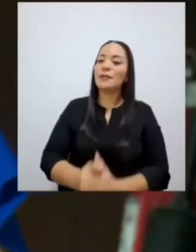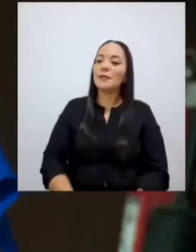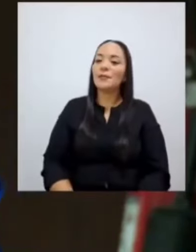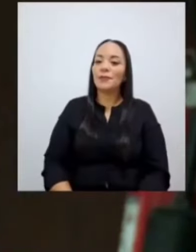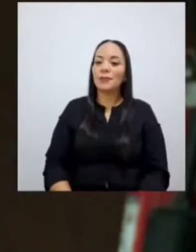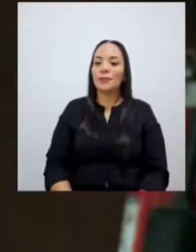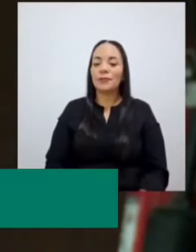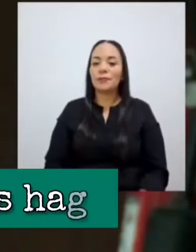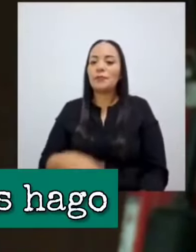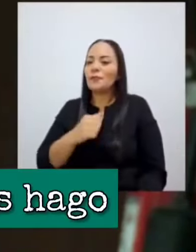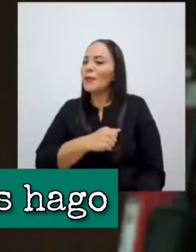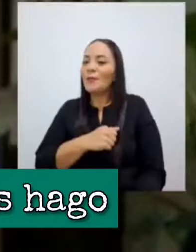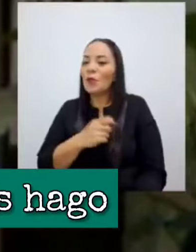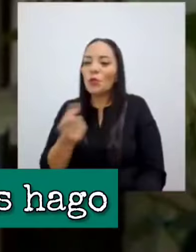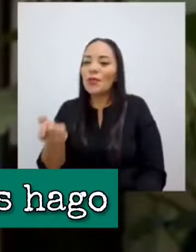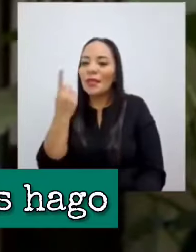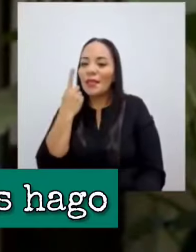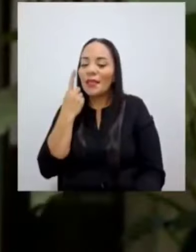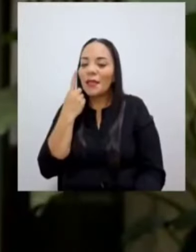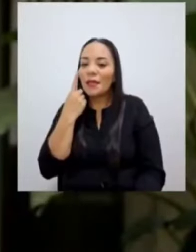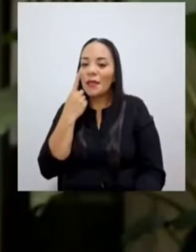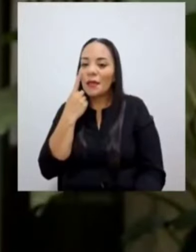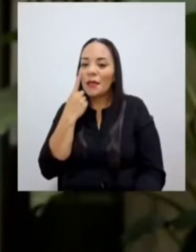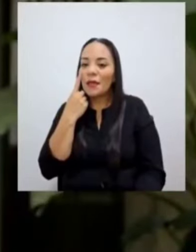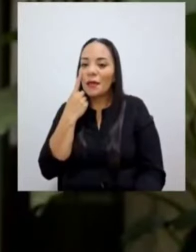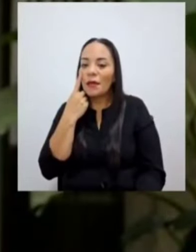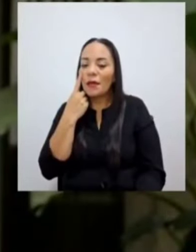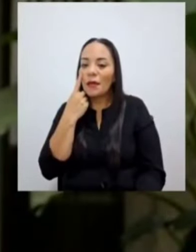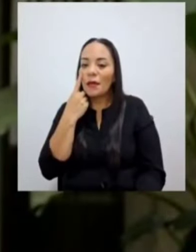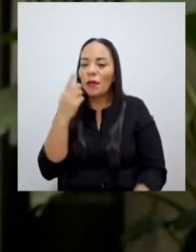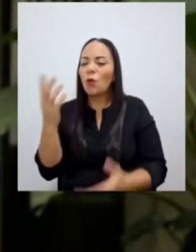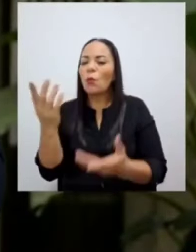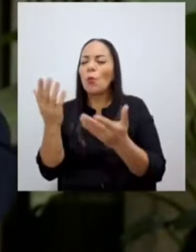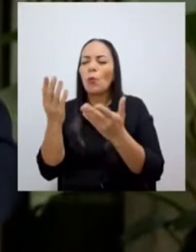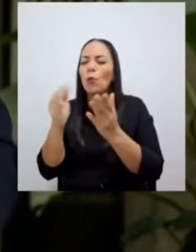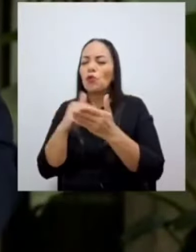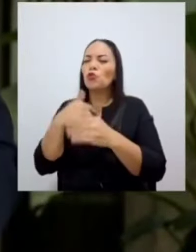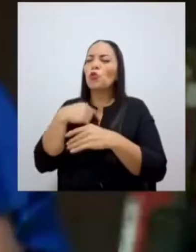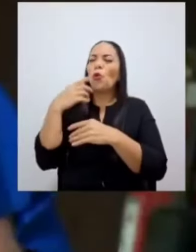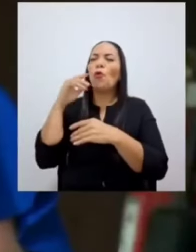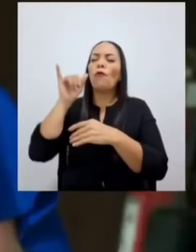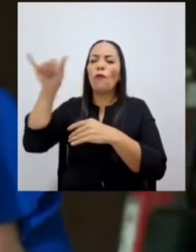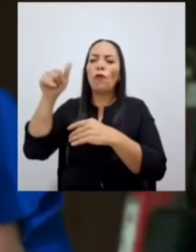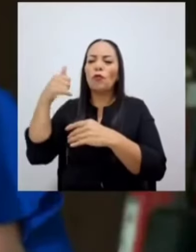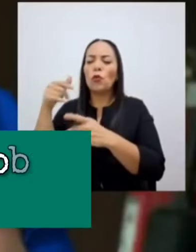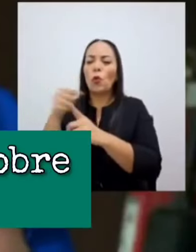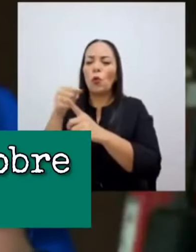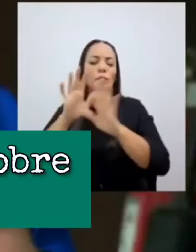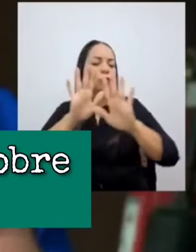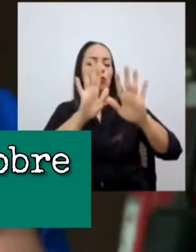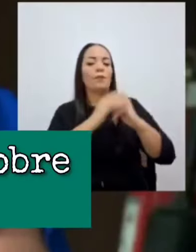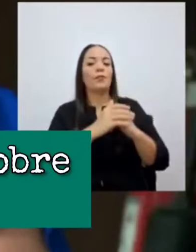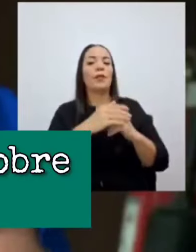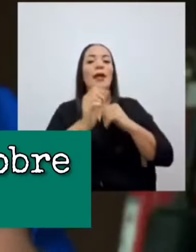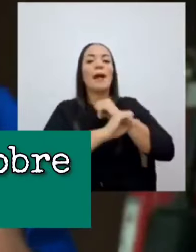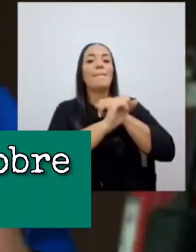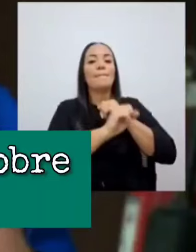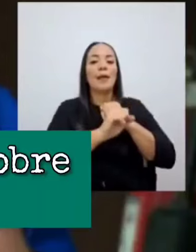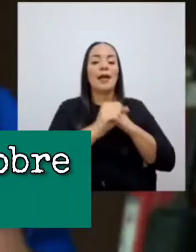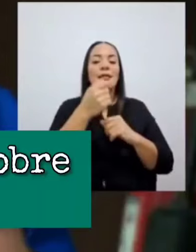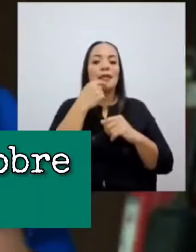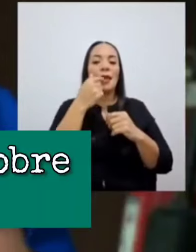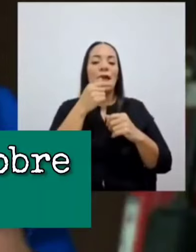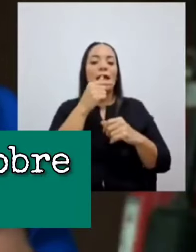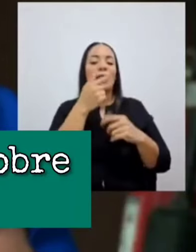Ay, perdón, no le entendí que mientras yo estoy fuera del país hago bullying en el país. ¿Cómo? No, toda la campaña fue que usted hace toda una campaña